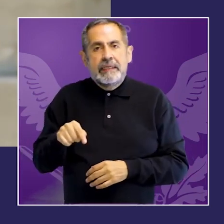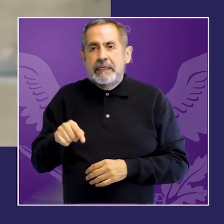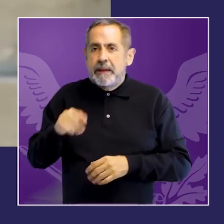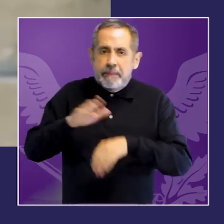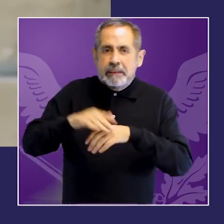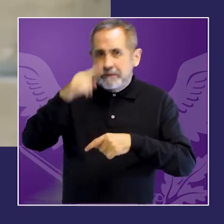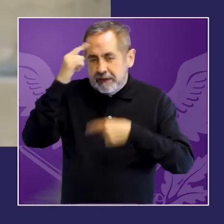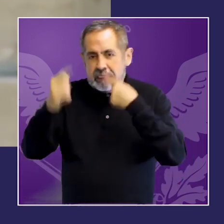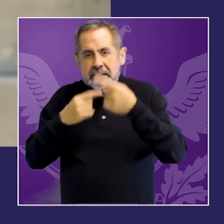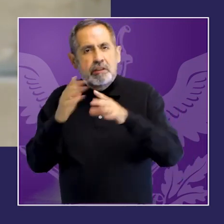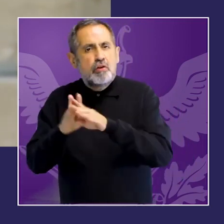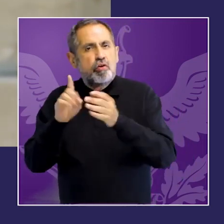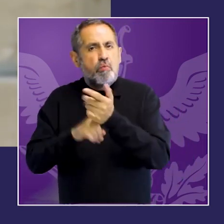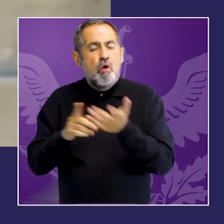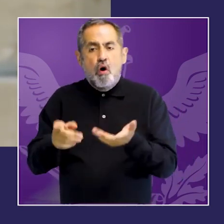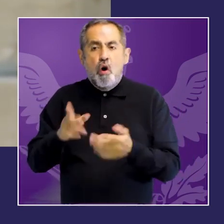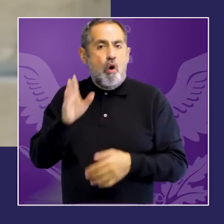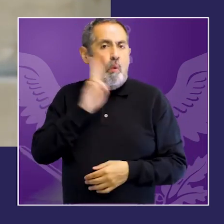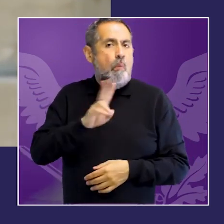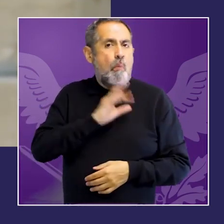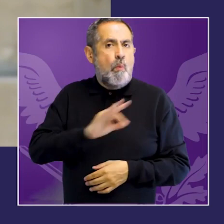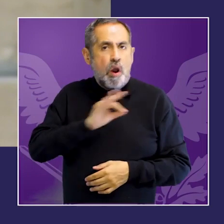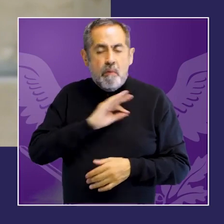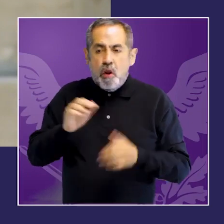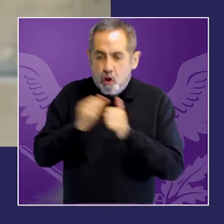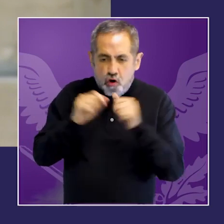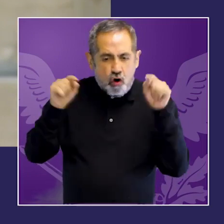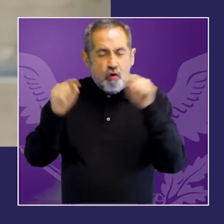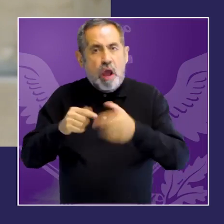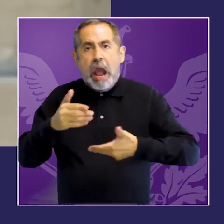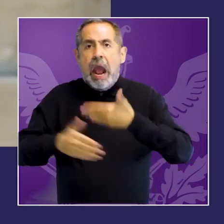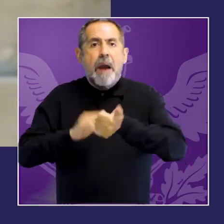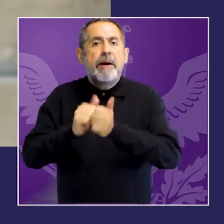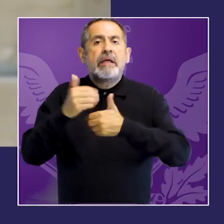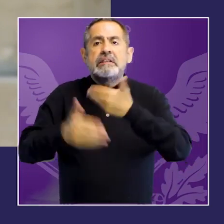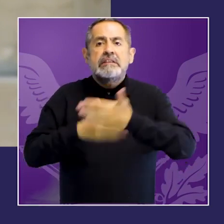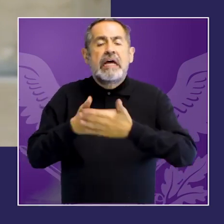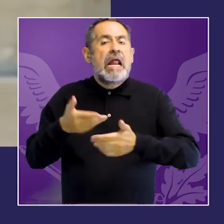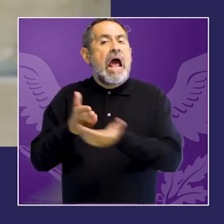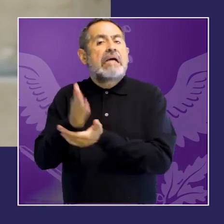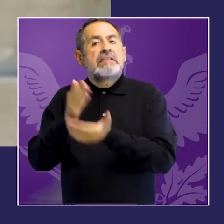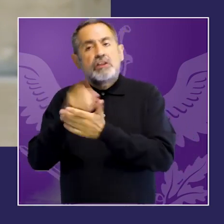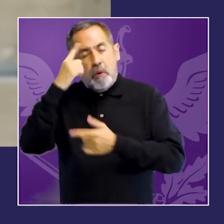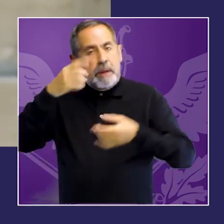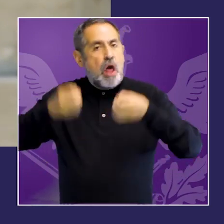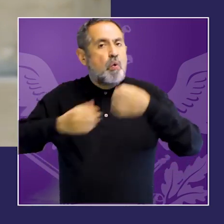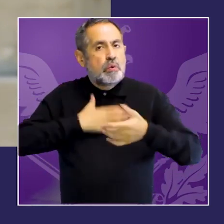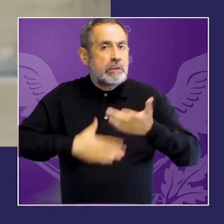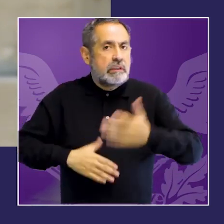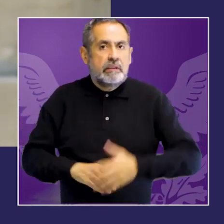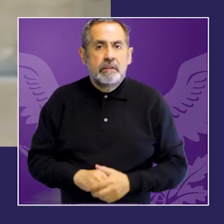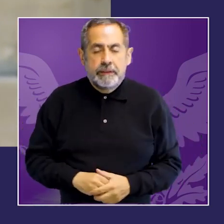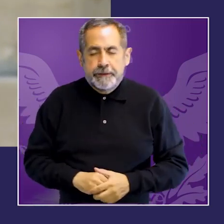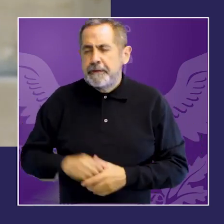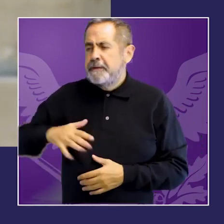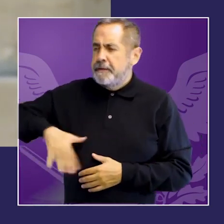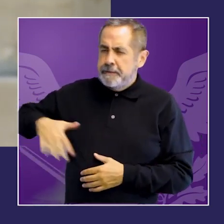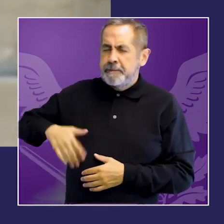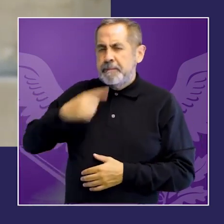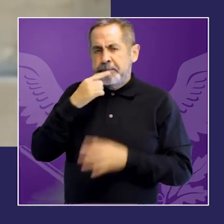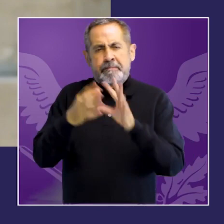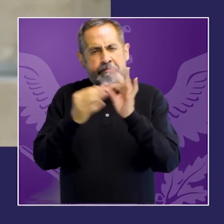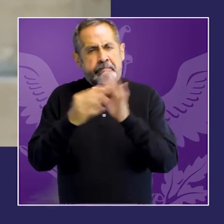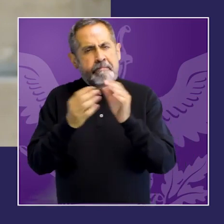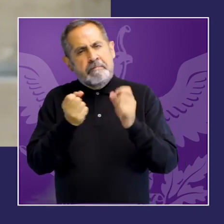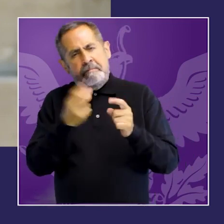cualitativo que procura ilustrar esas dificultades y que no hay duda deberíamos profundizar en todos los